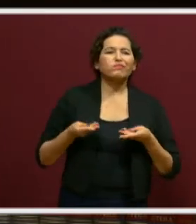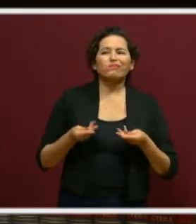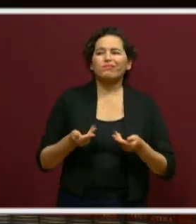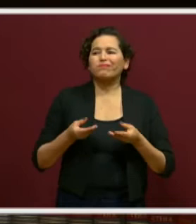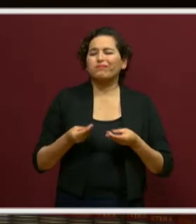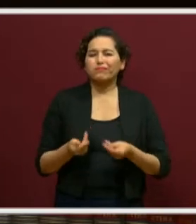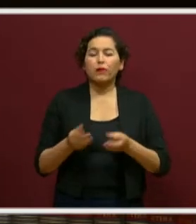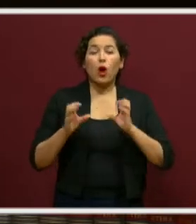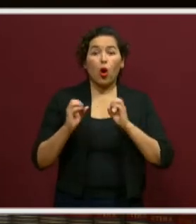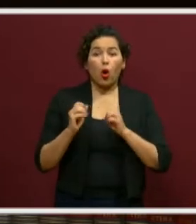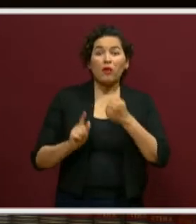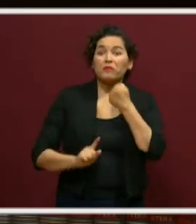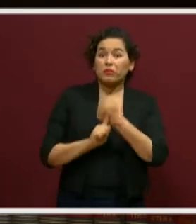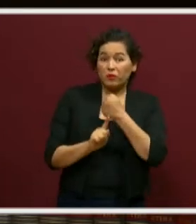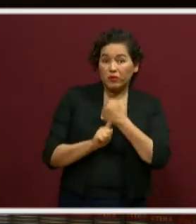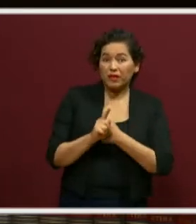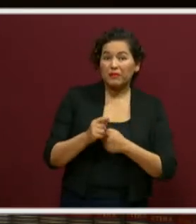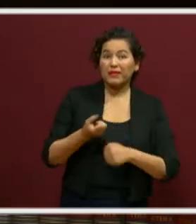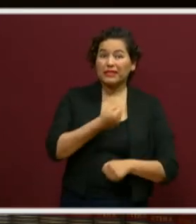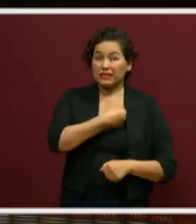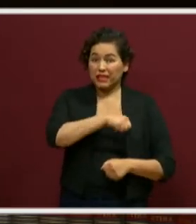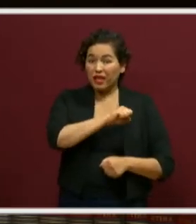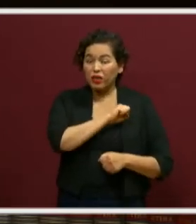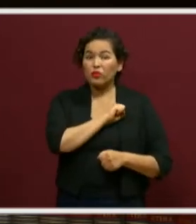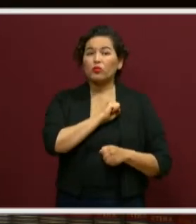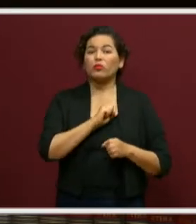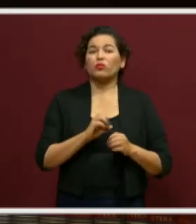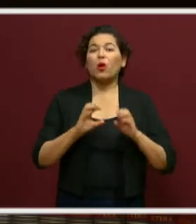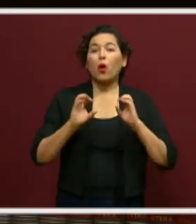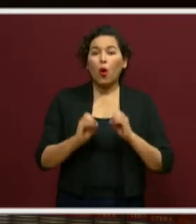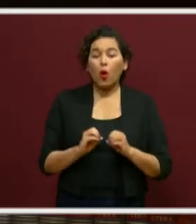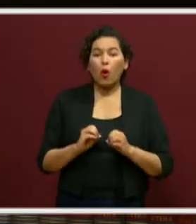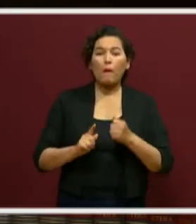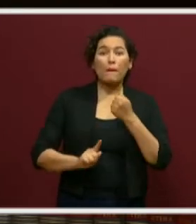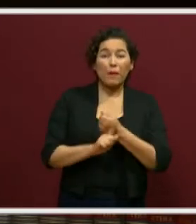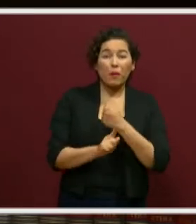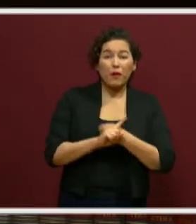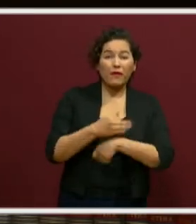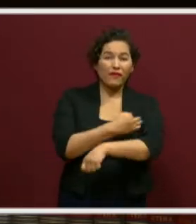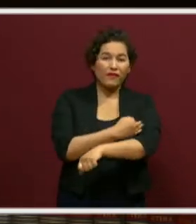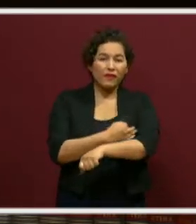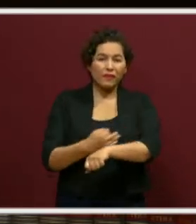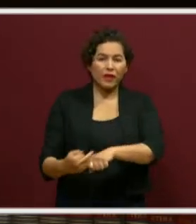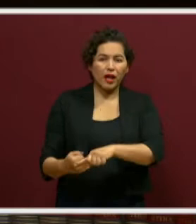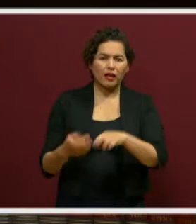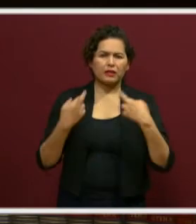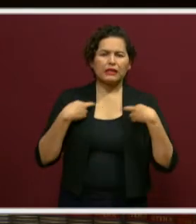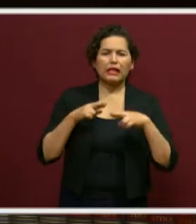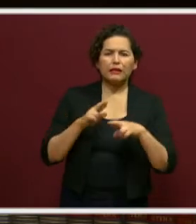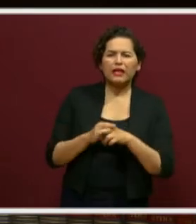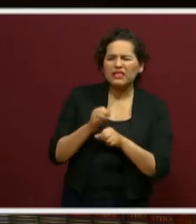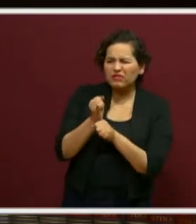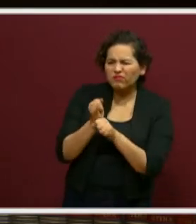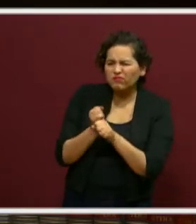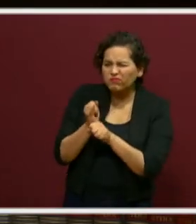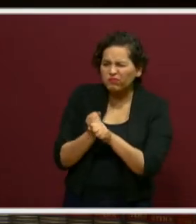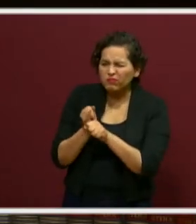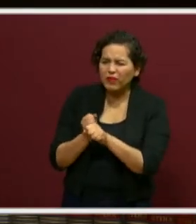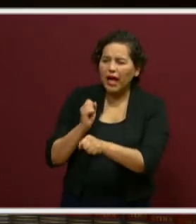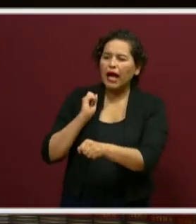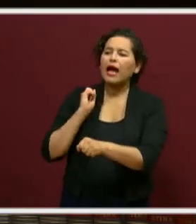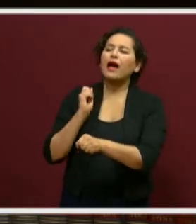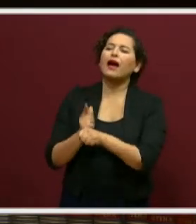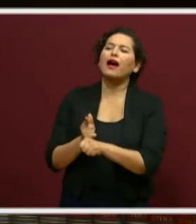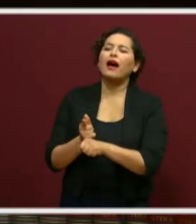o de otra índole, conociendo la causa podemos encontrar mejores alternativas. Entonces, creo que sería un paso muy importante,